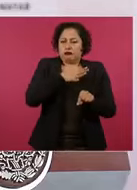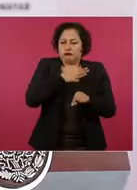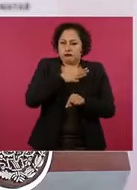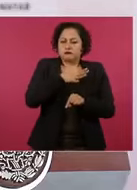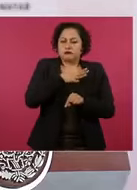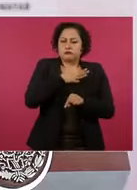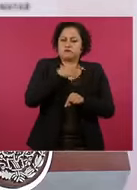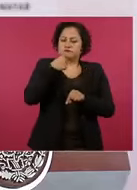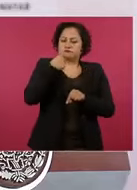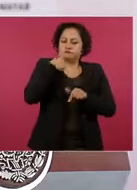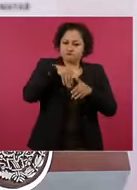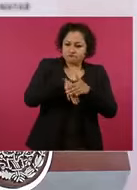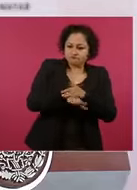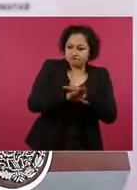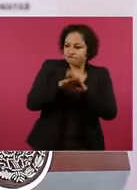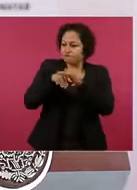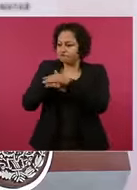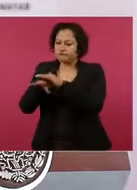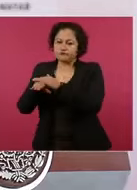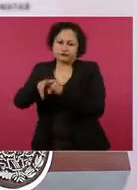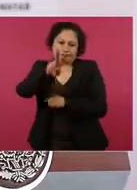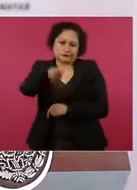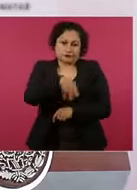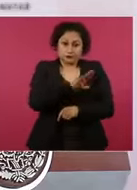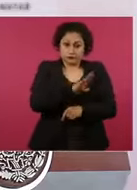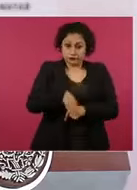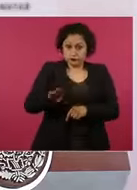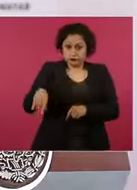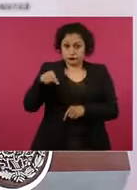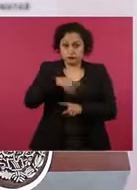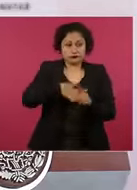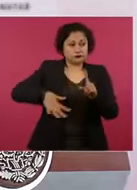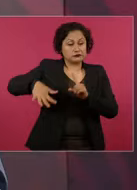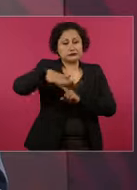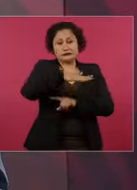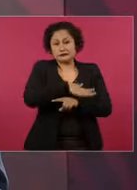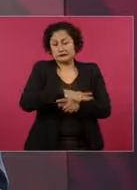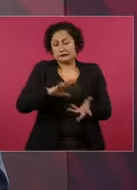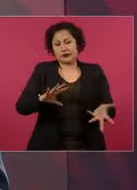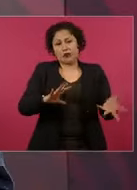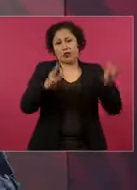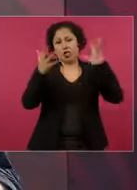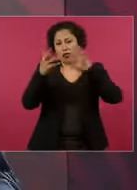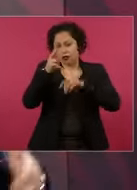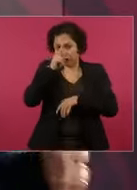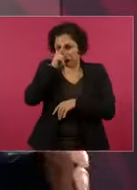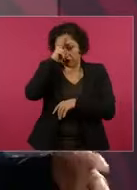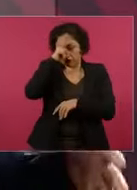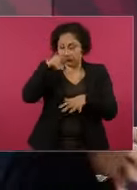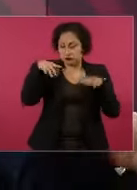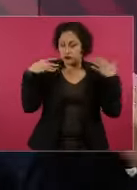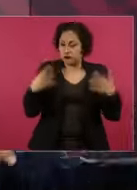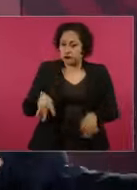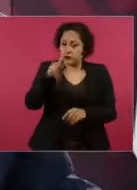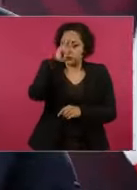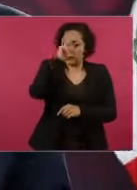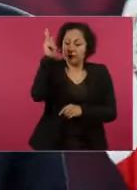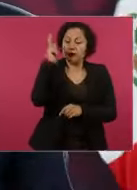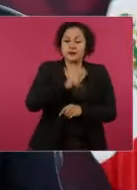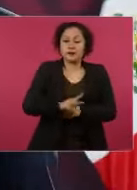por la violencia, se complica aún más el que vayan los